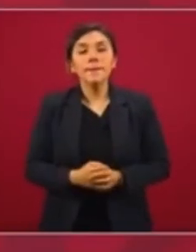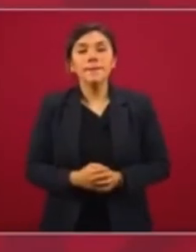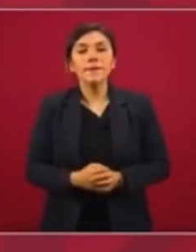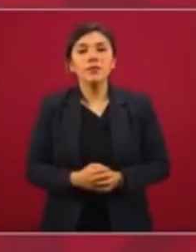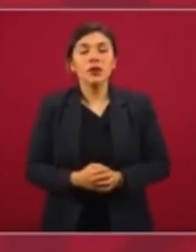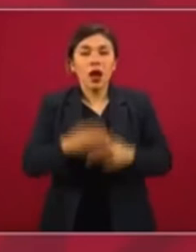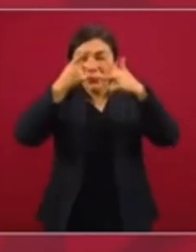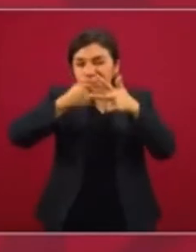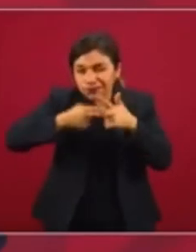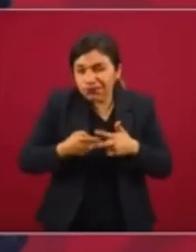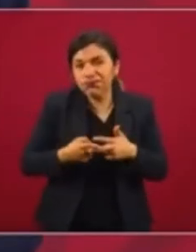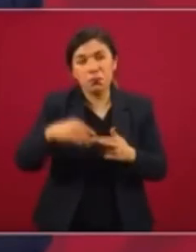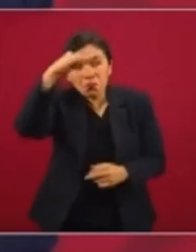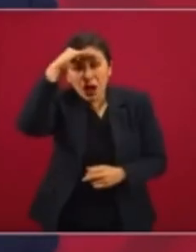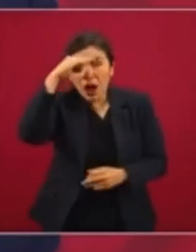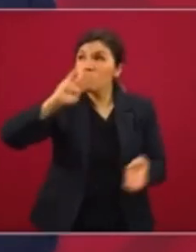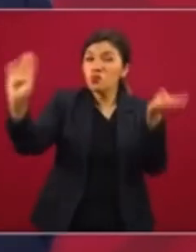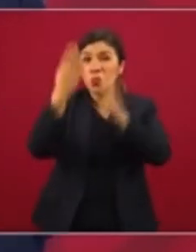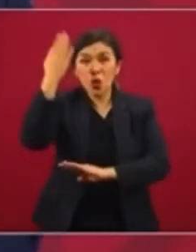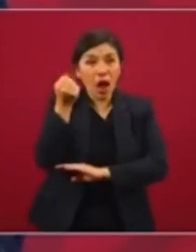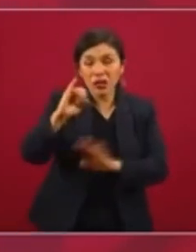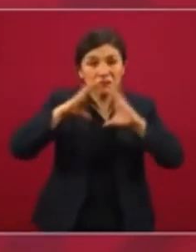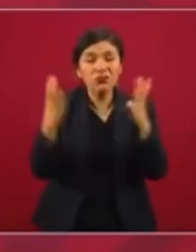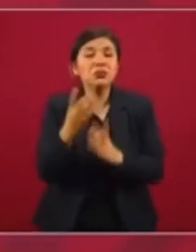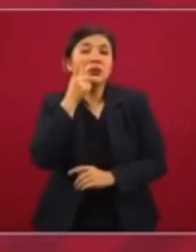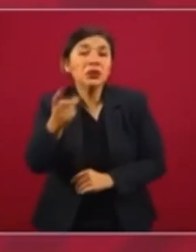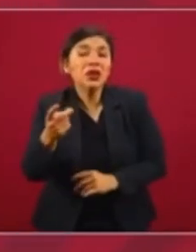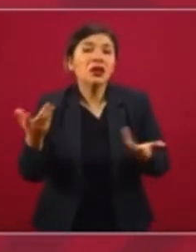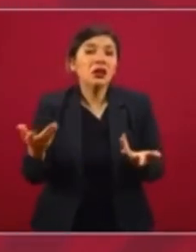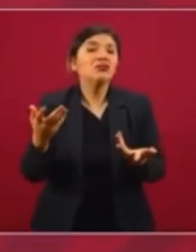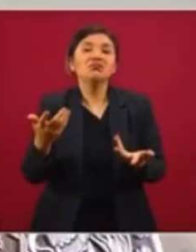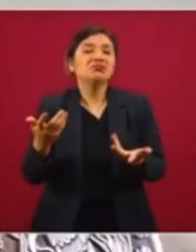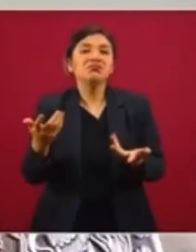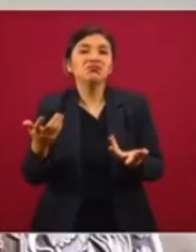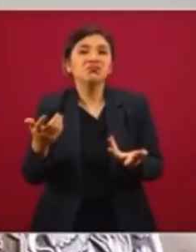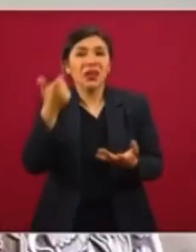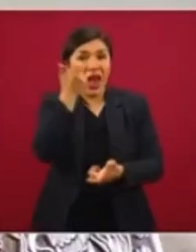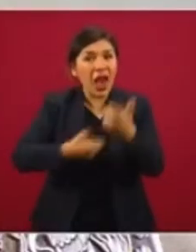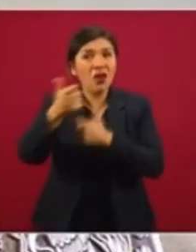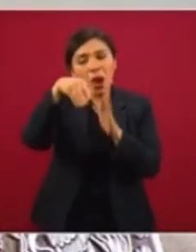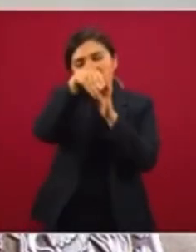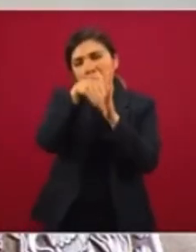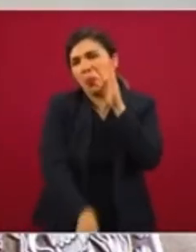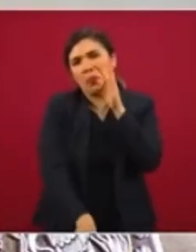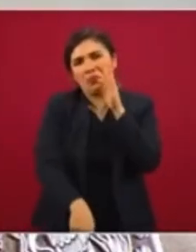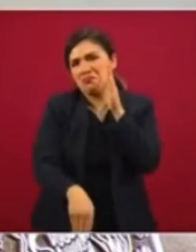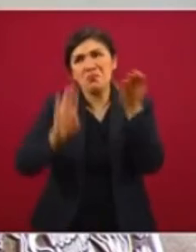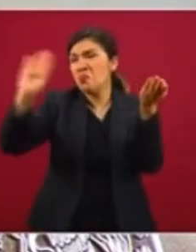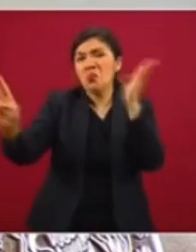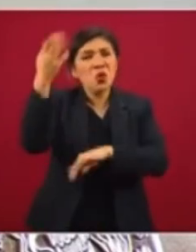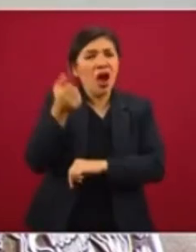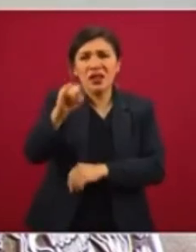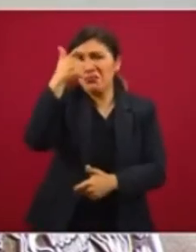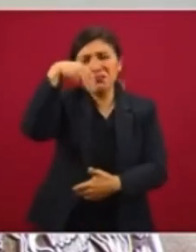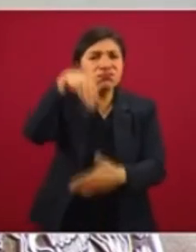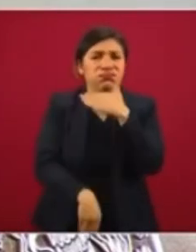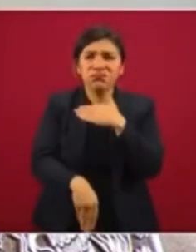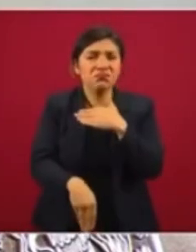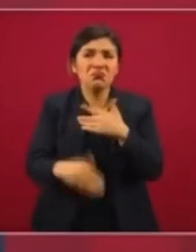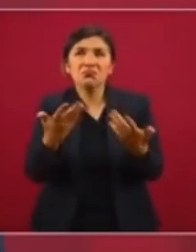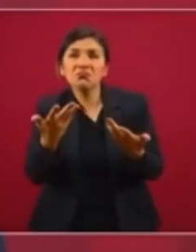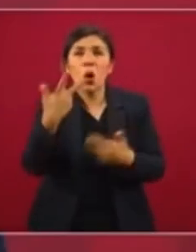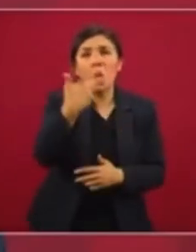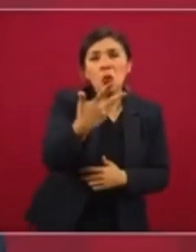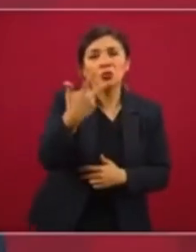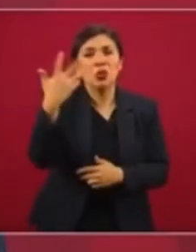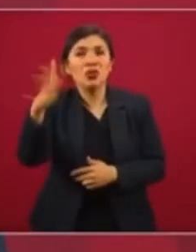Los pronósticos en el mundo es de que se va a caer la economía mundial un 8,